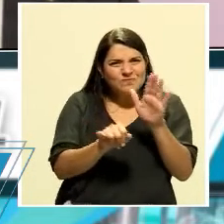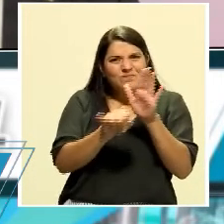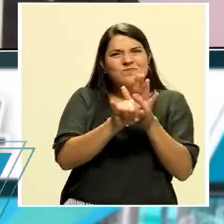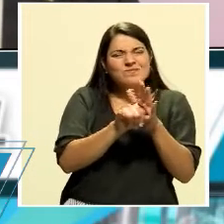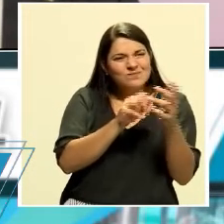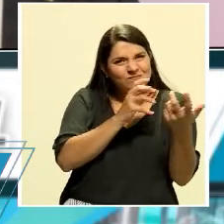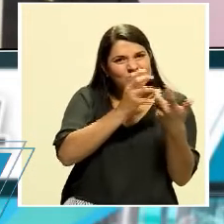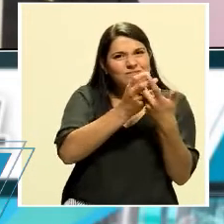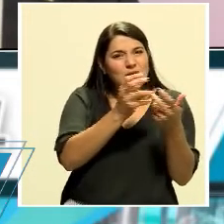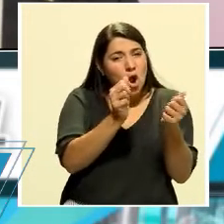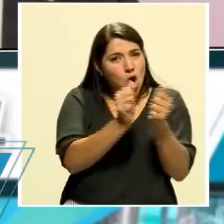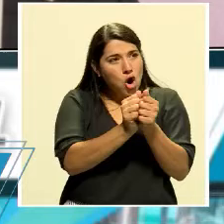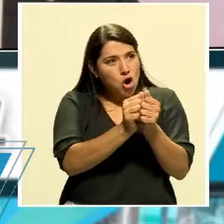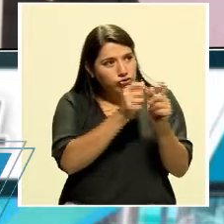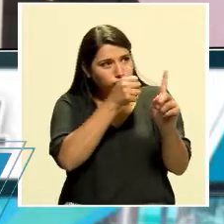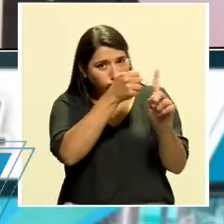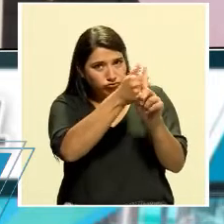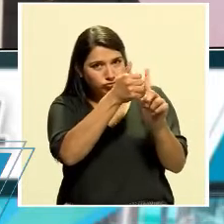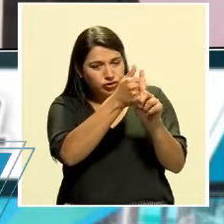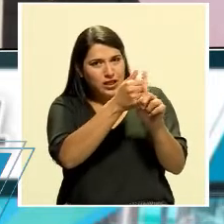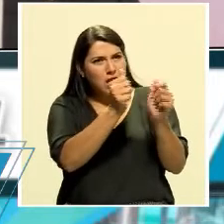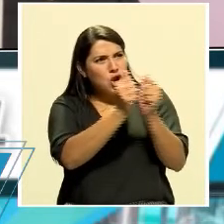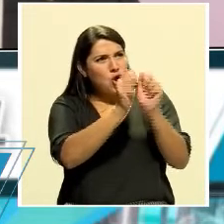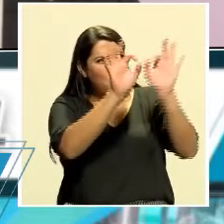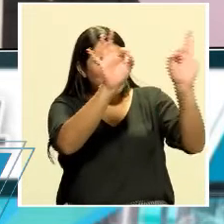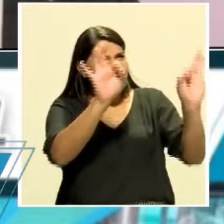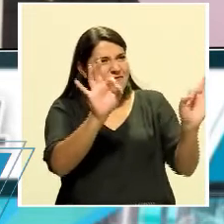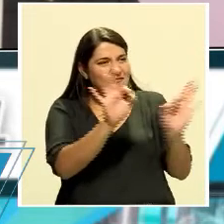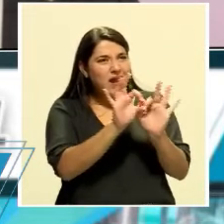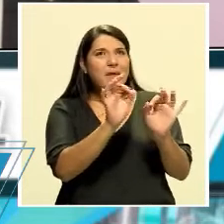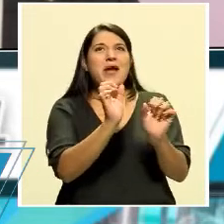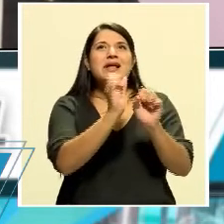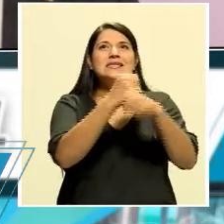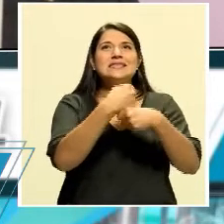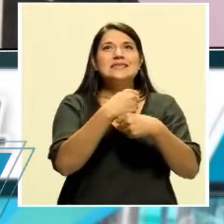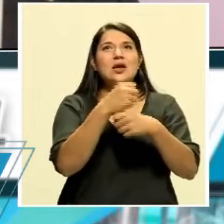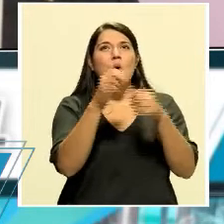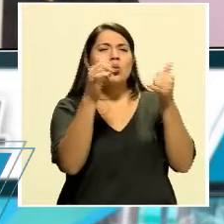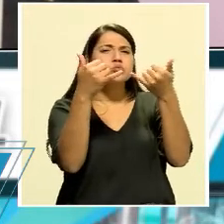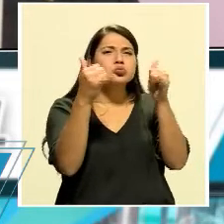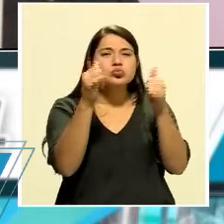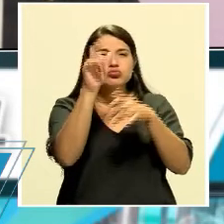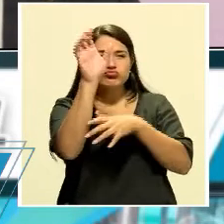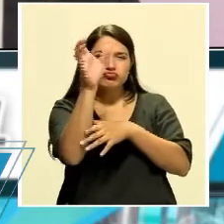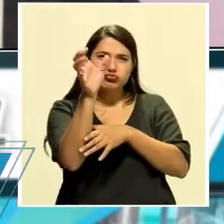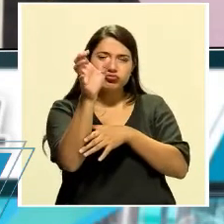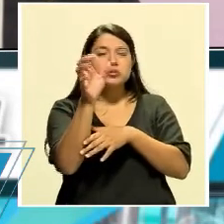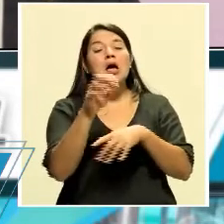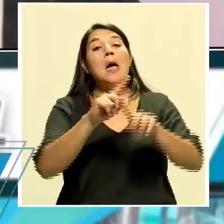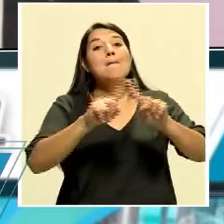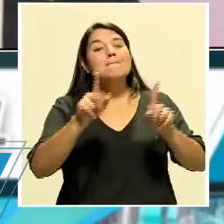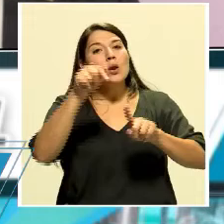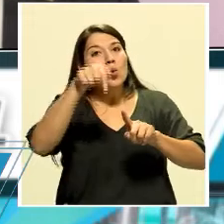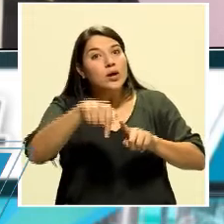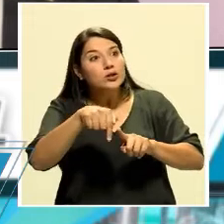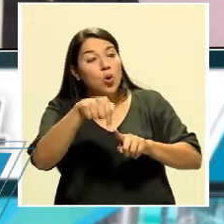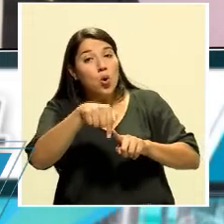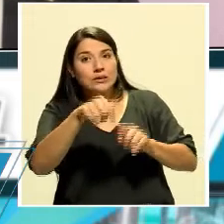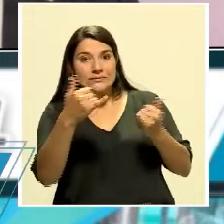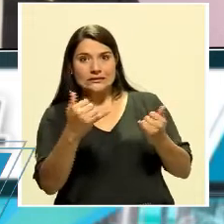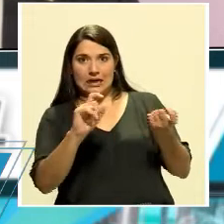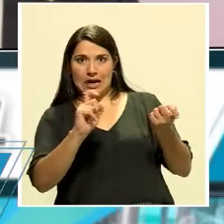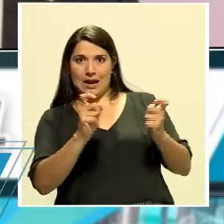fuerte con su persona, con su imagen, se hicieron muñequitos, etcétera. Hoy, hoy eso cambió.